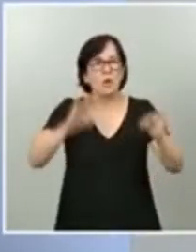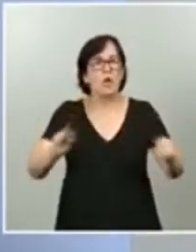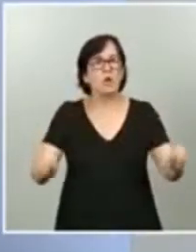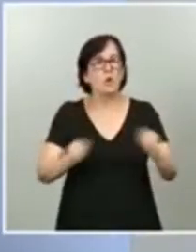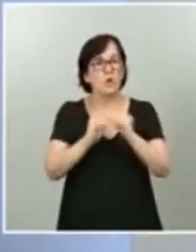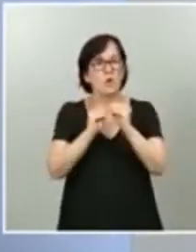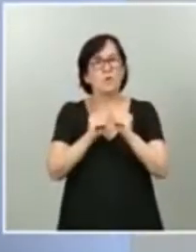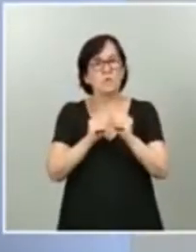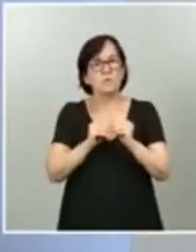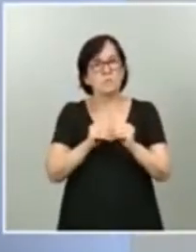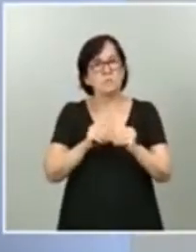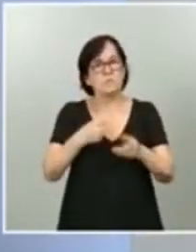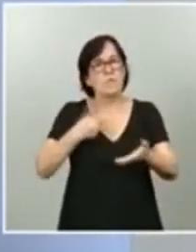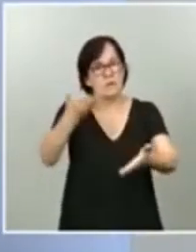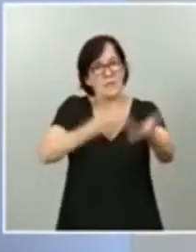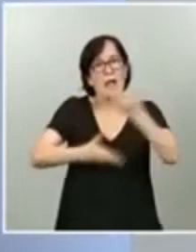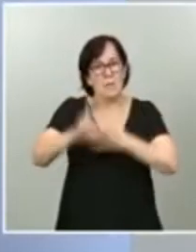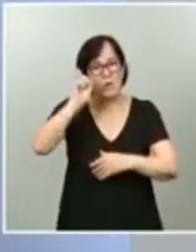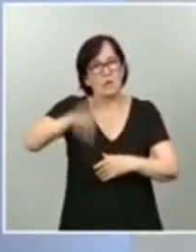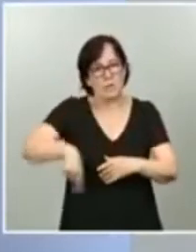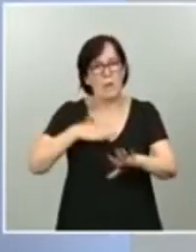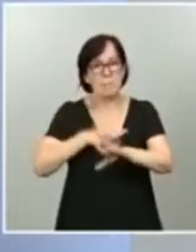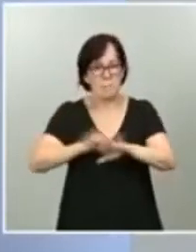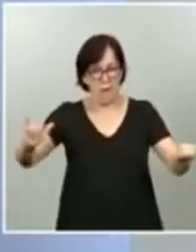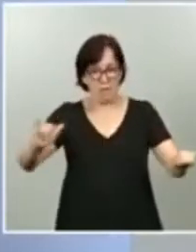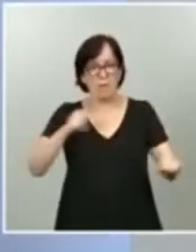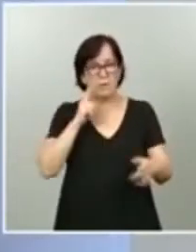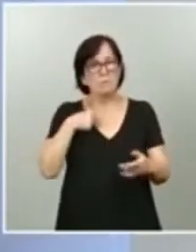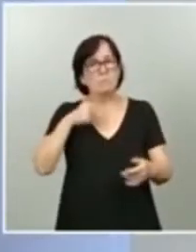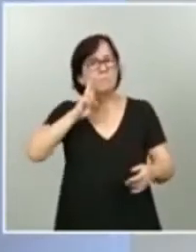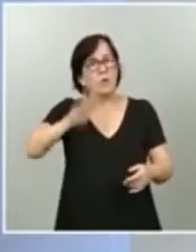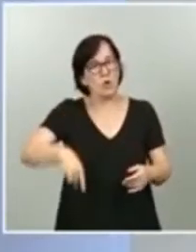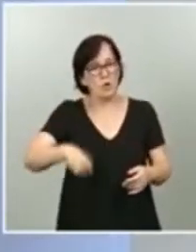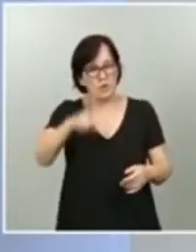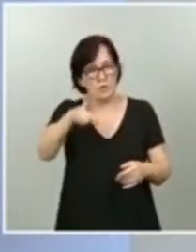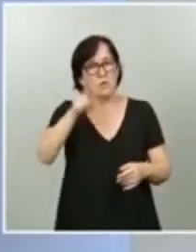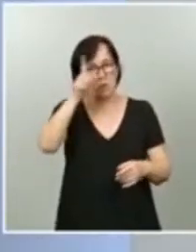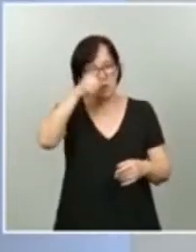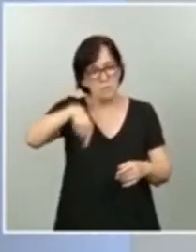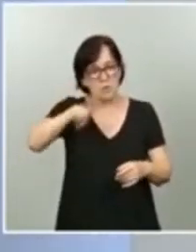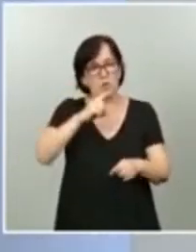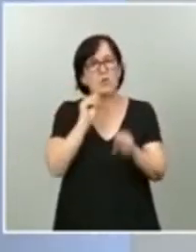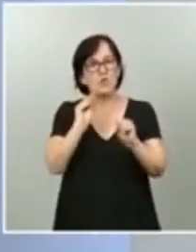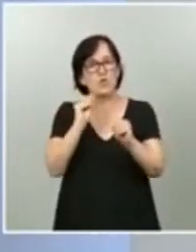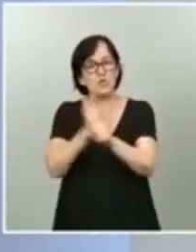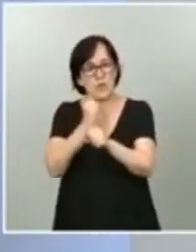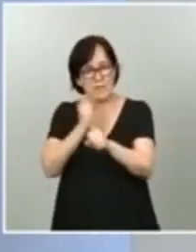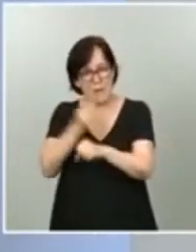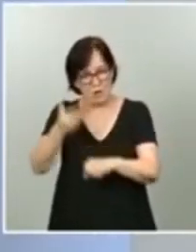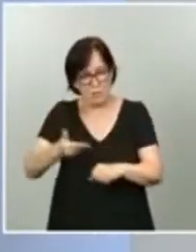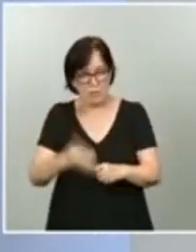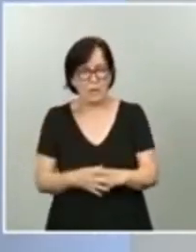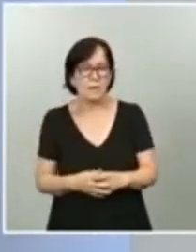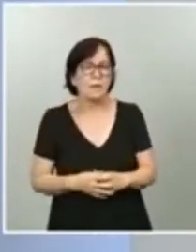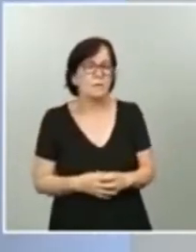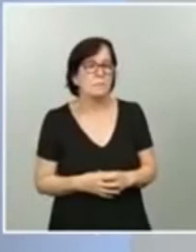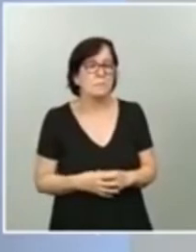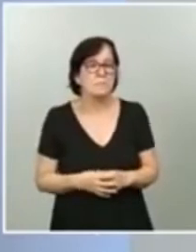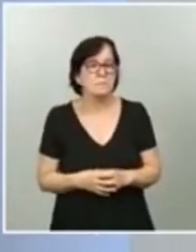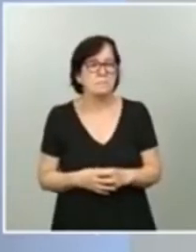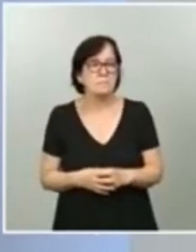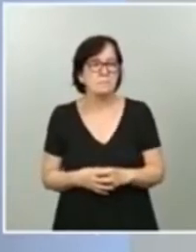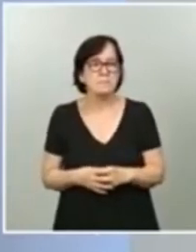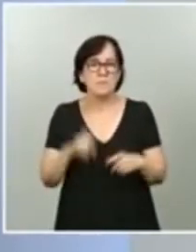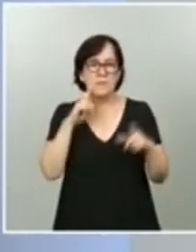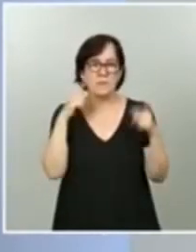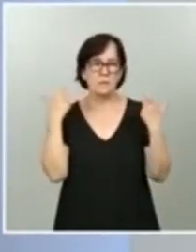con el compromiso que tenemos con ellos y reconozcamos a su vez su importancia estratégica. Para el sector de